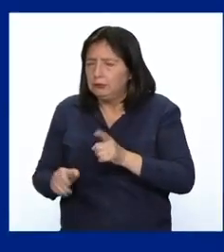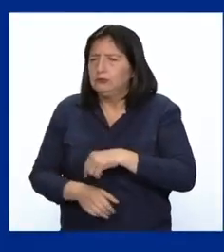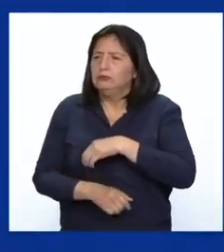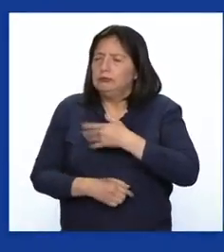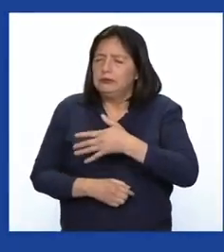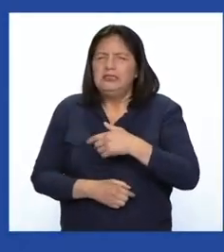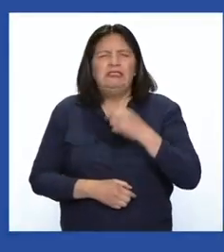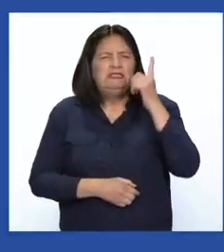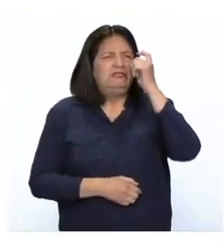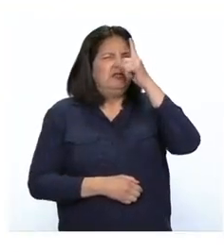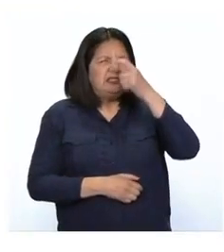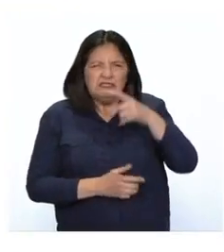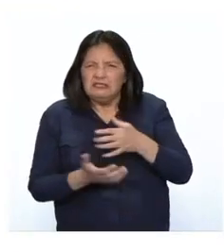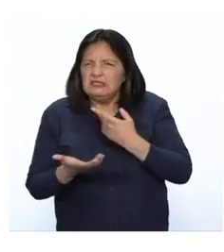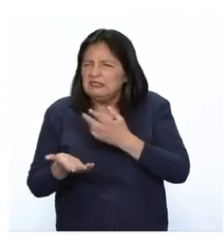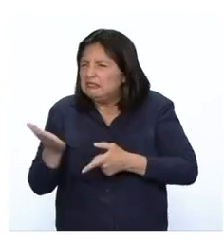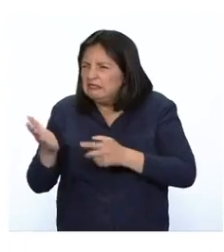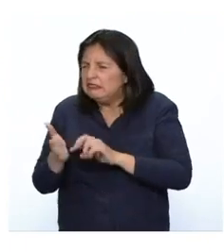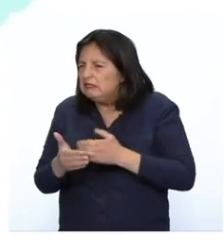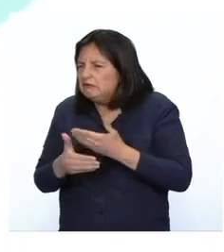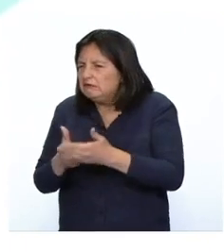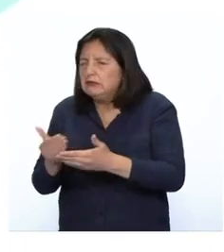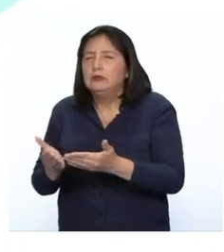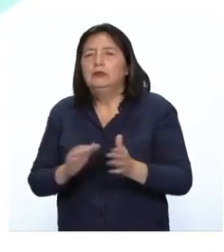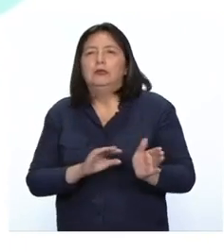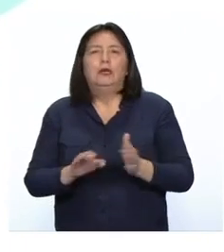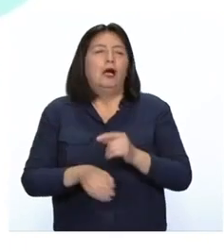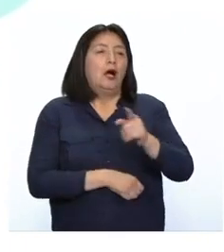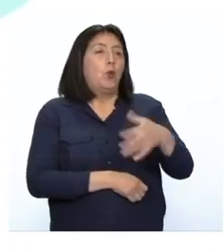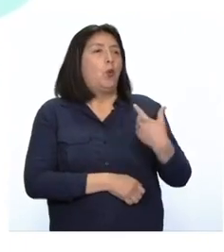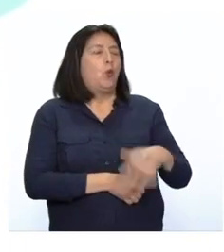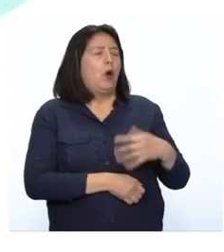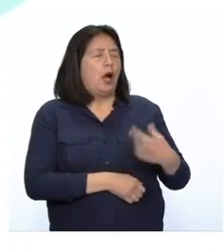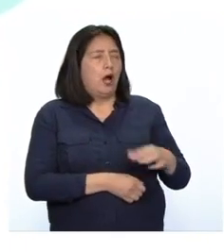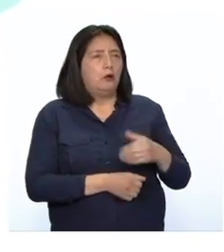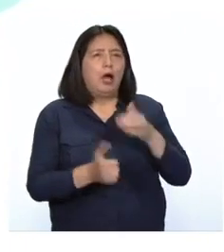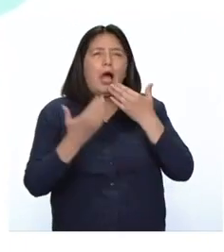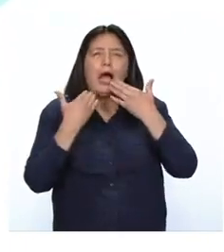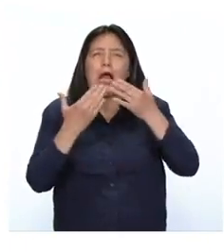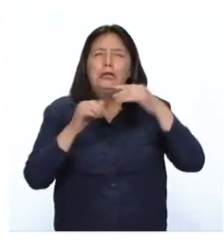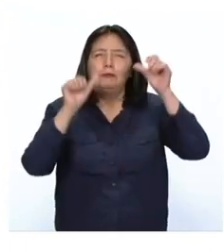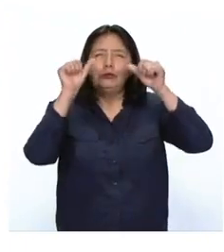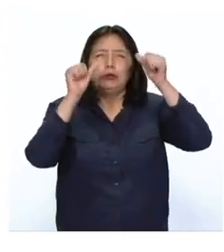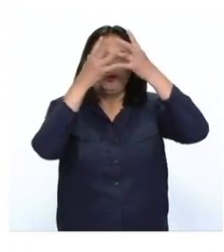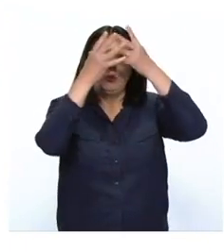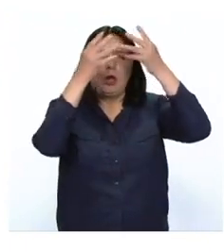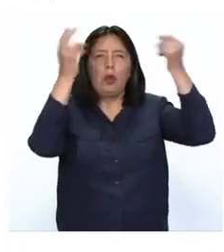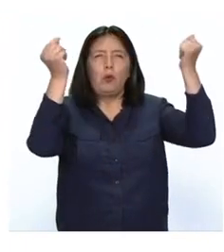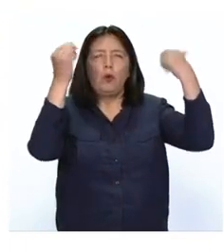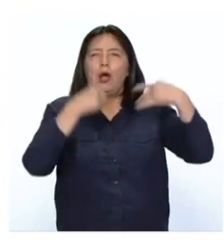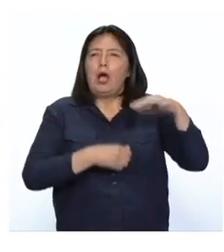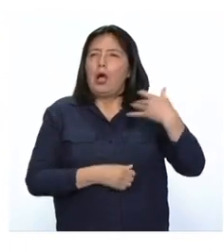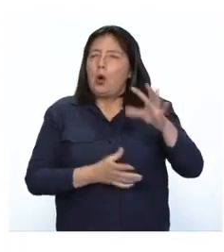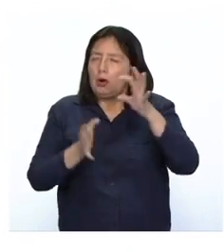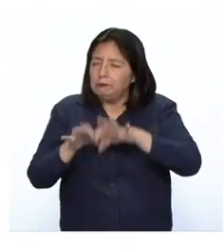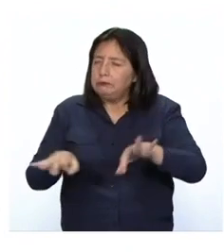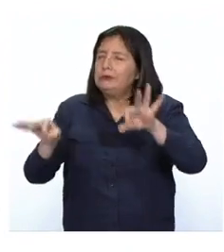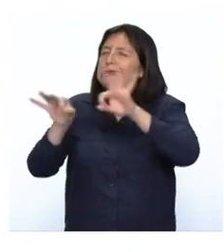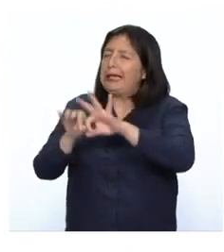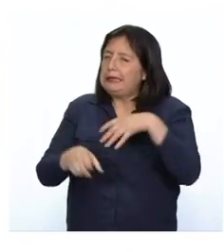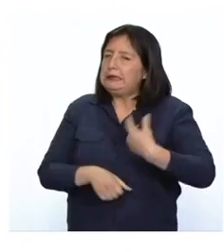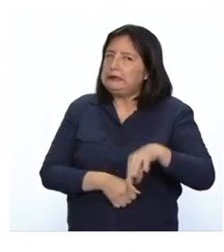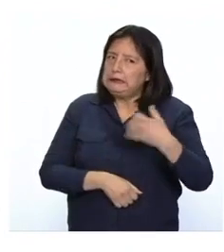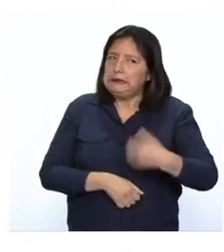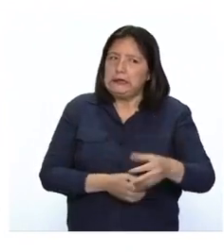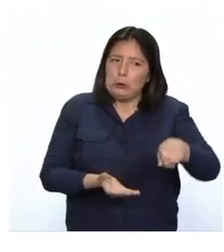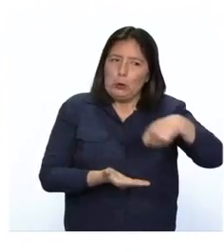las indicaciones. Muchas gracias por despejar nuestras dudas. Ahora sabemos lo importante que es el consumo